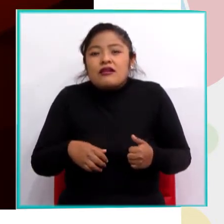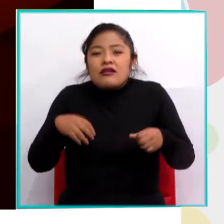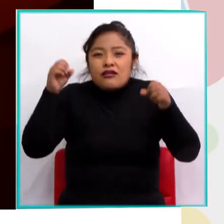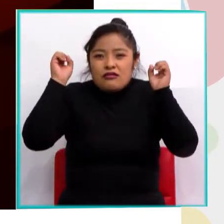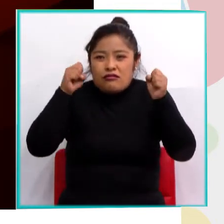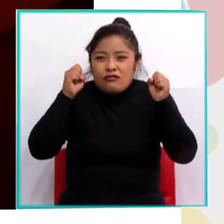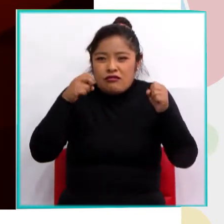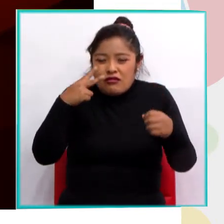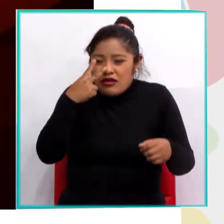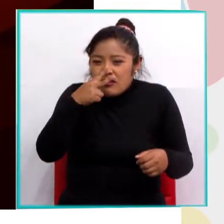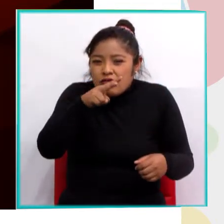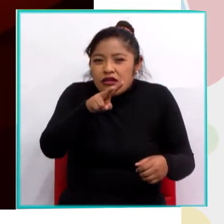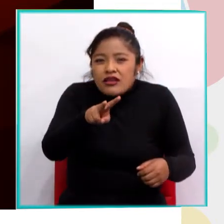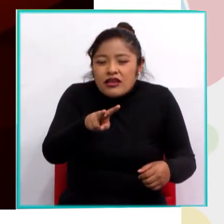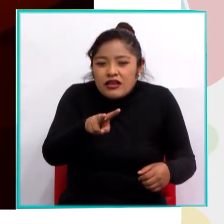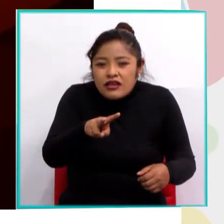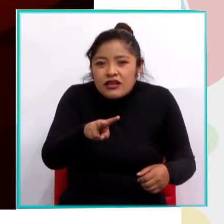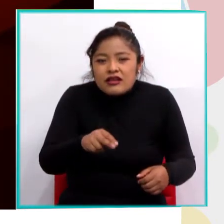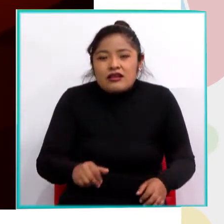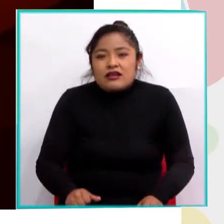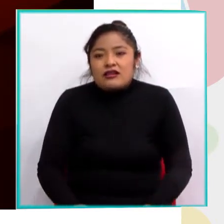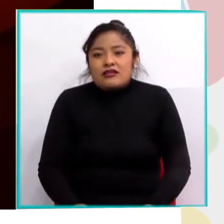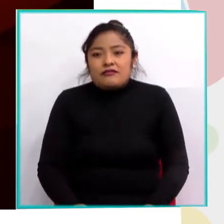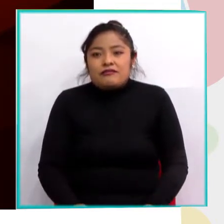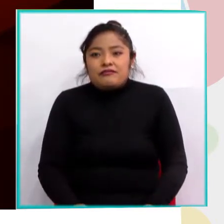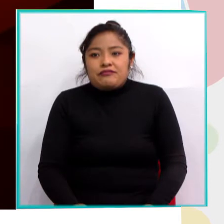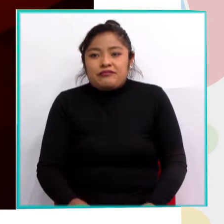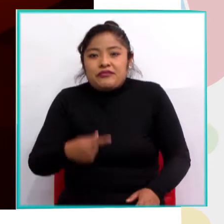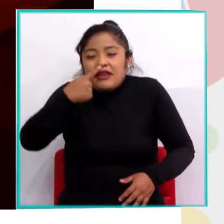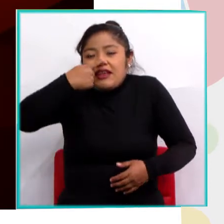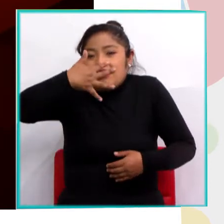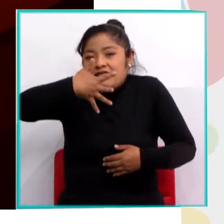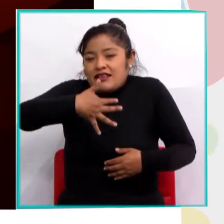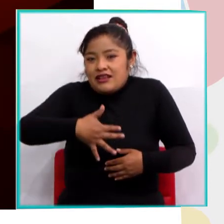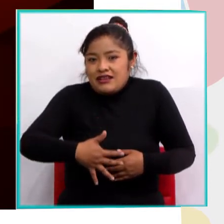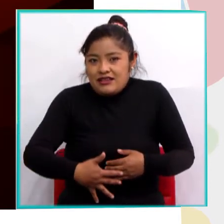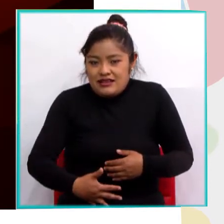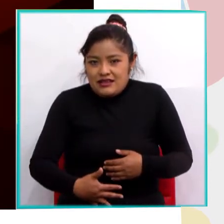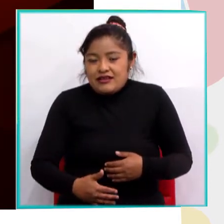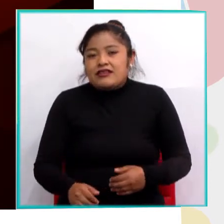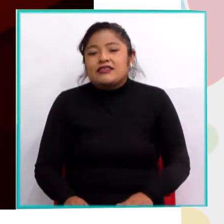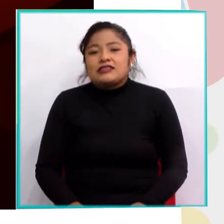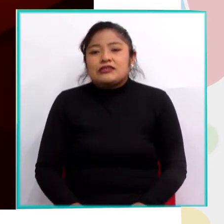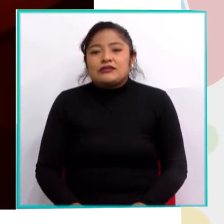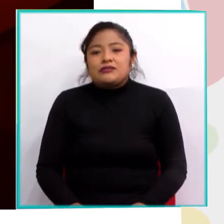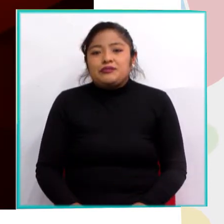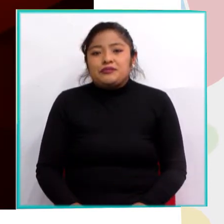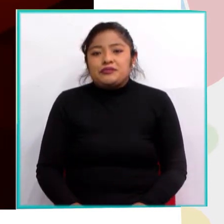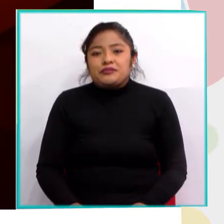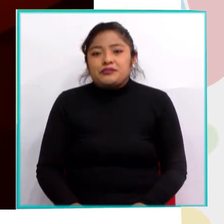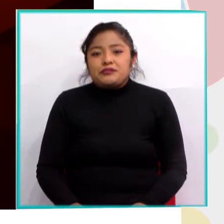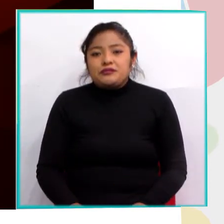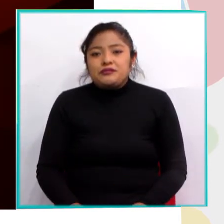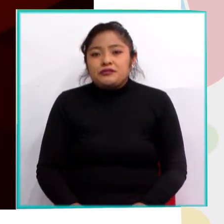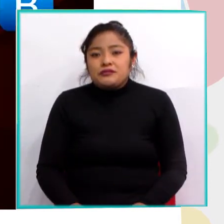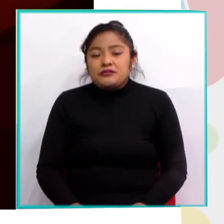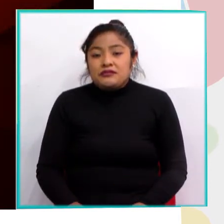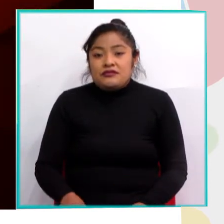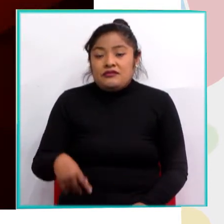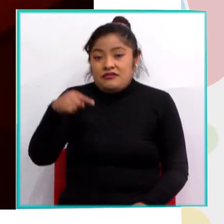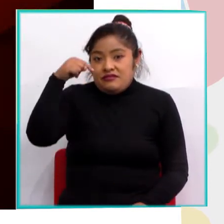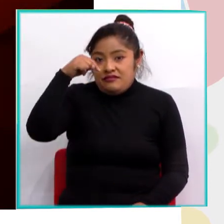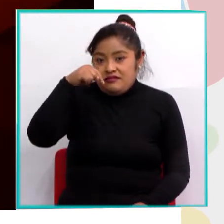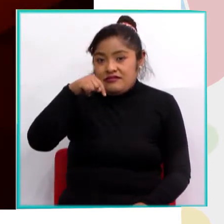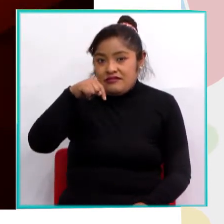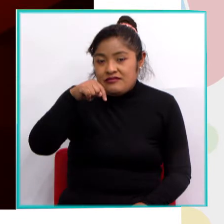ciertos antígenos en la superficie del glóbulo rojo. Estos también